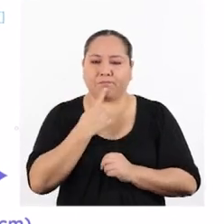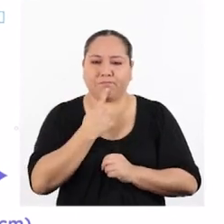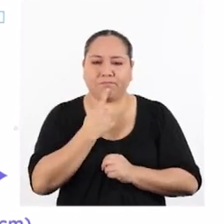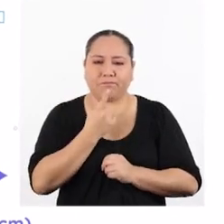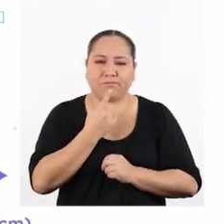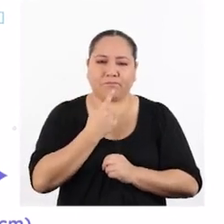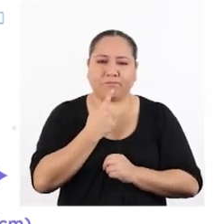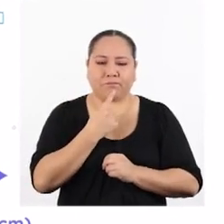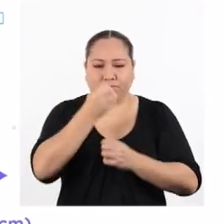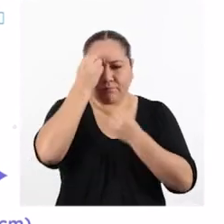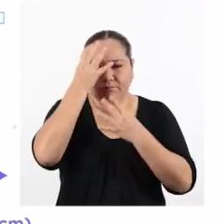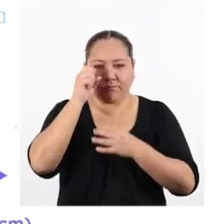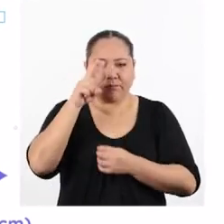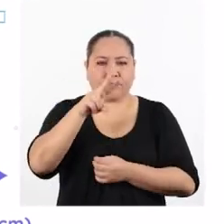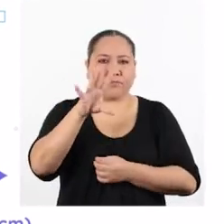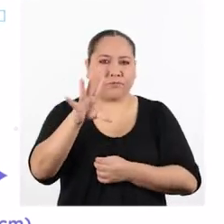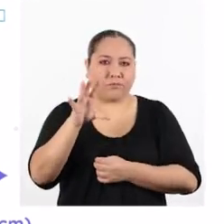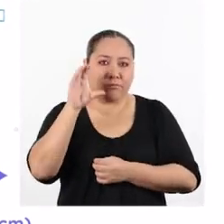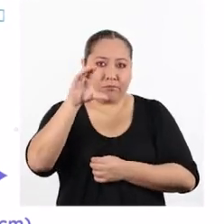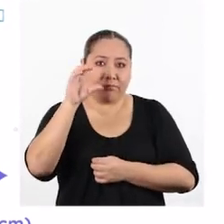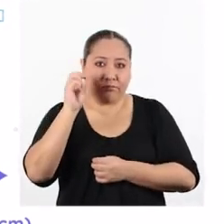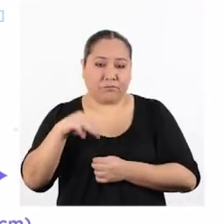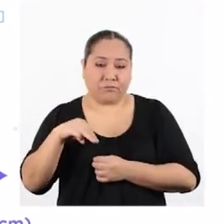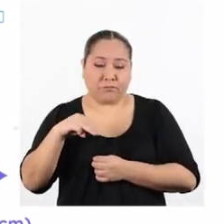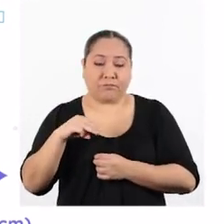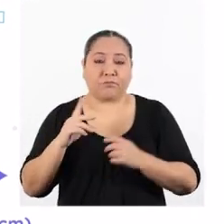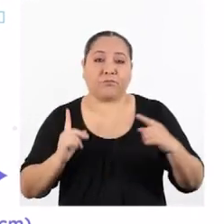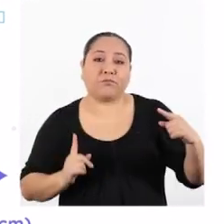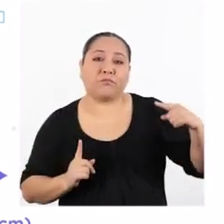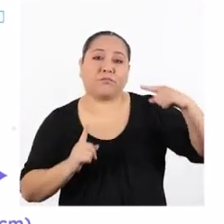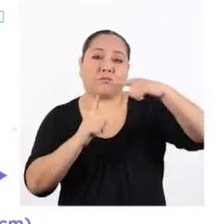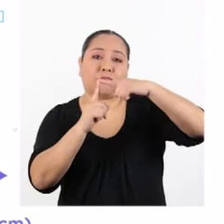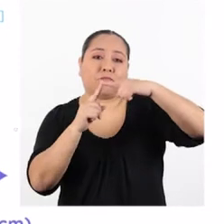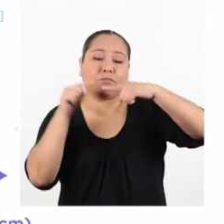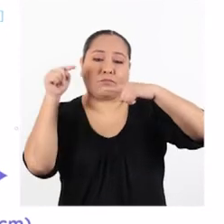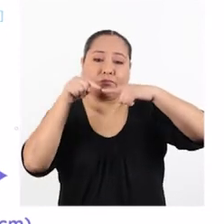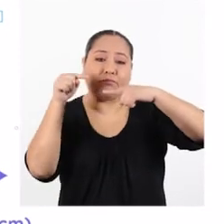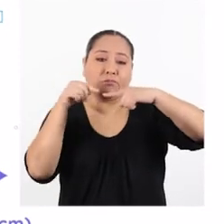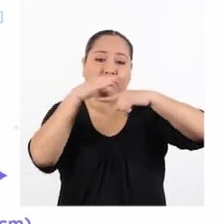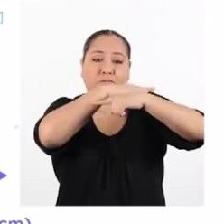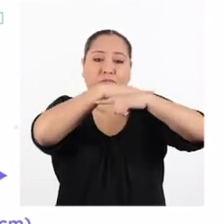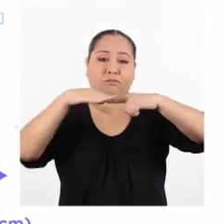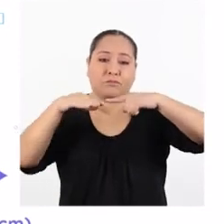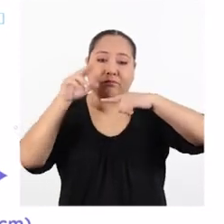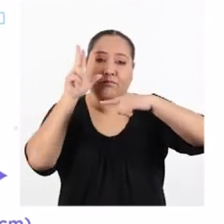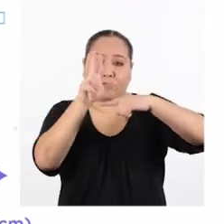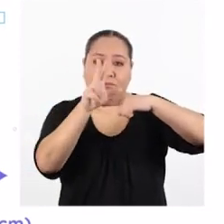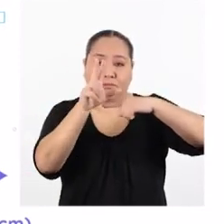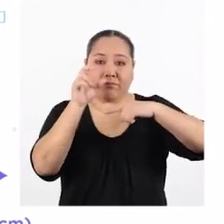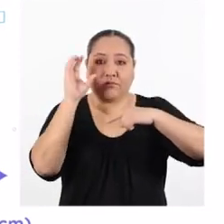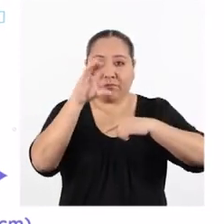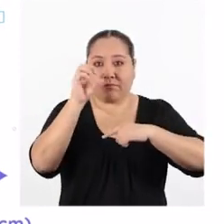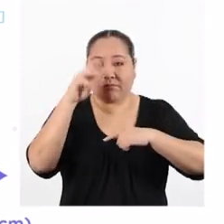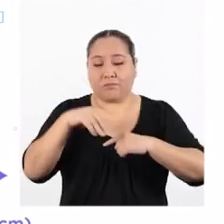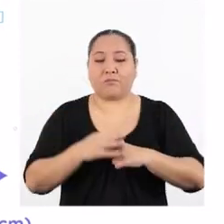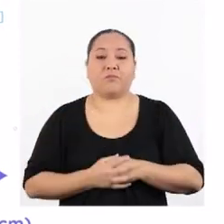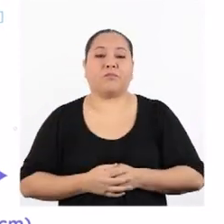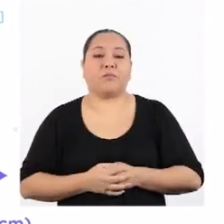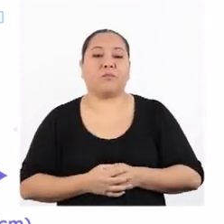El dato de 25 centímetros se une con el que le corresponde, que es de 3 centímetros.